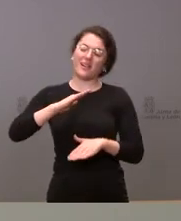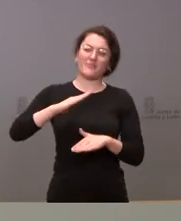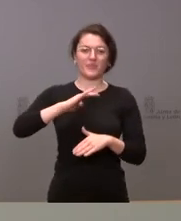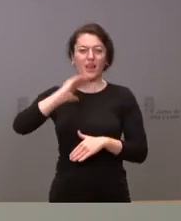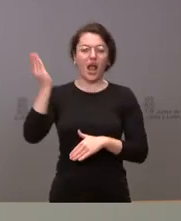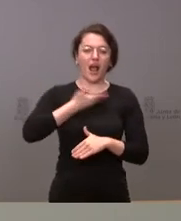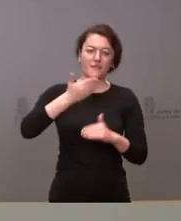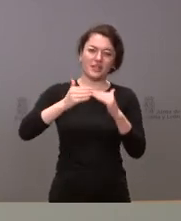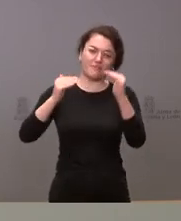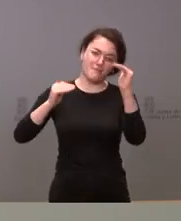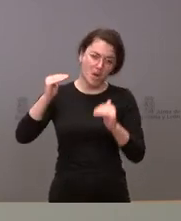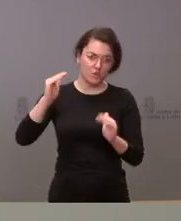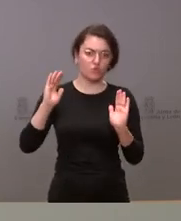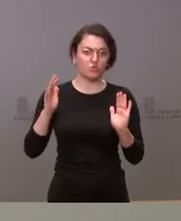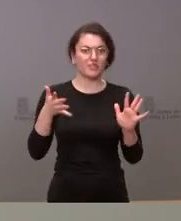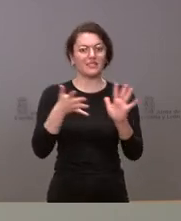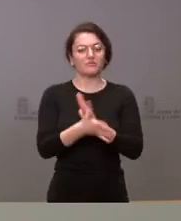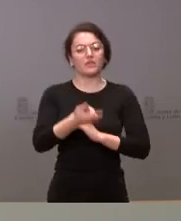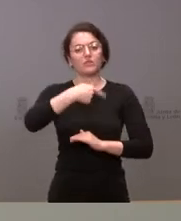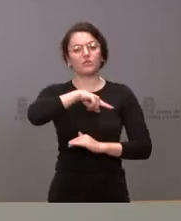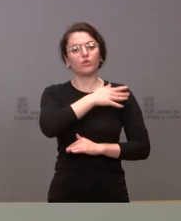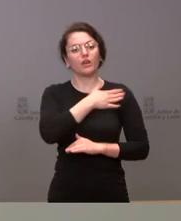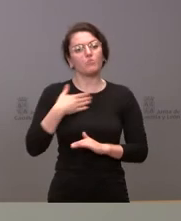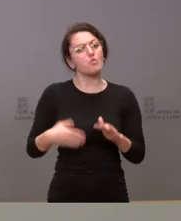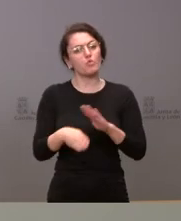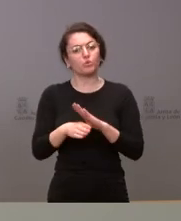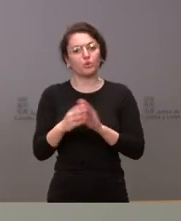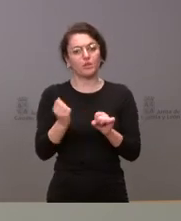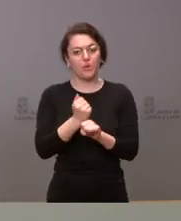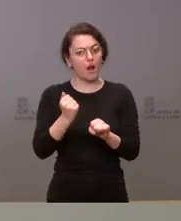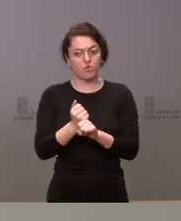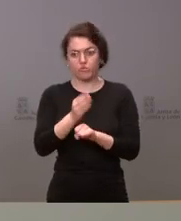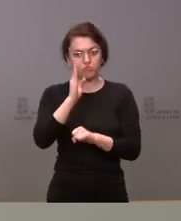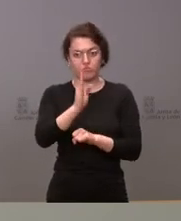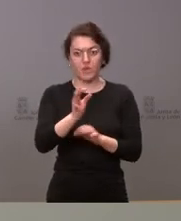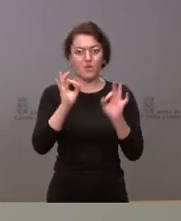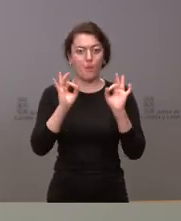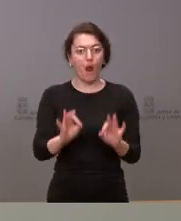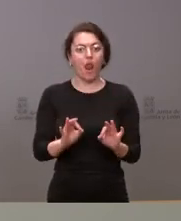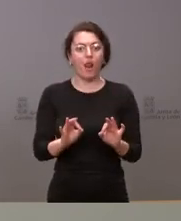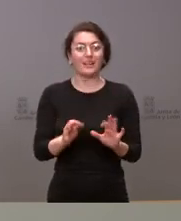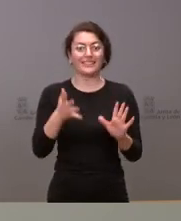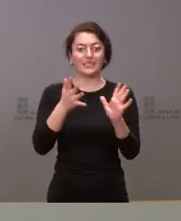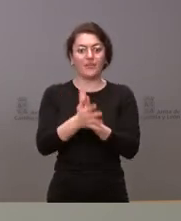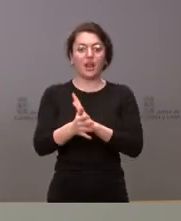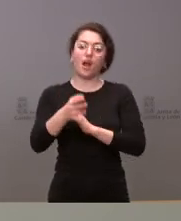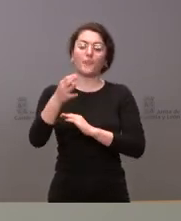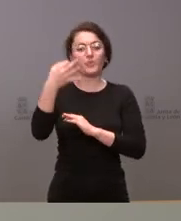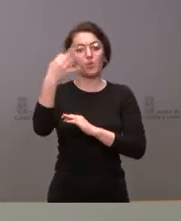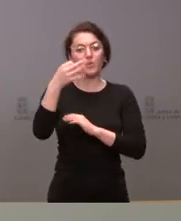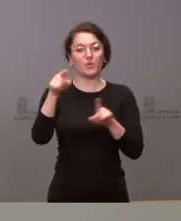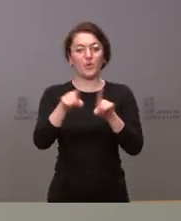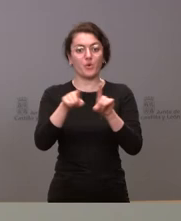trabajando en esa dirección y por tanto no se trata solo de dar respuesta al problema de Ucrania porque el problema